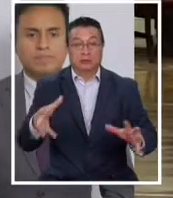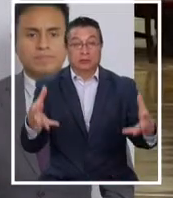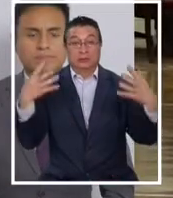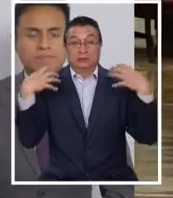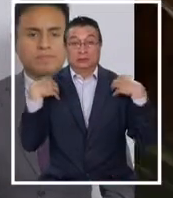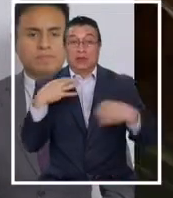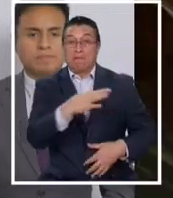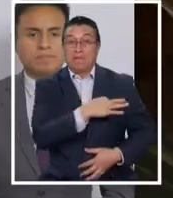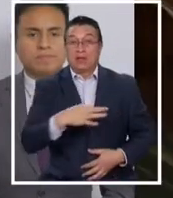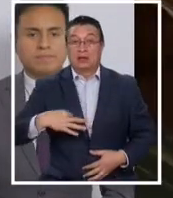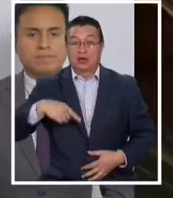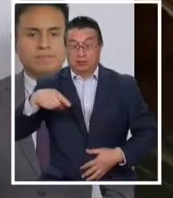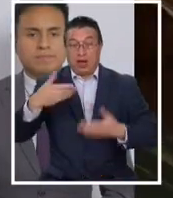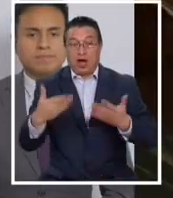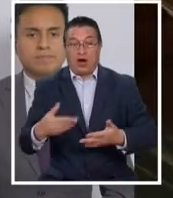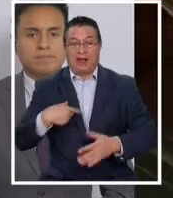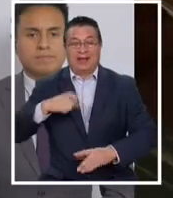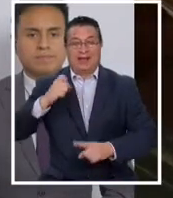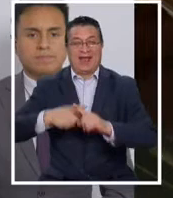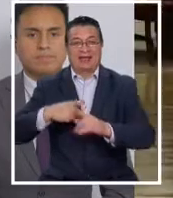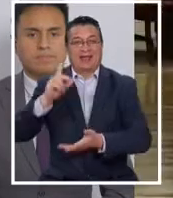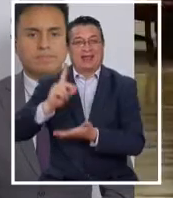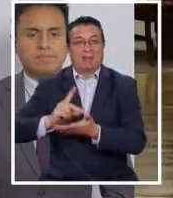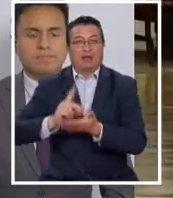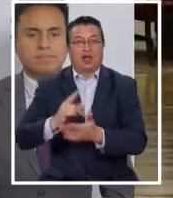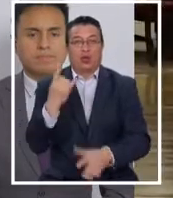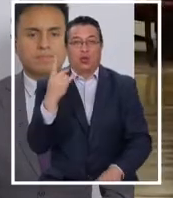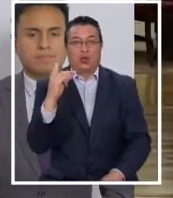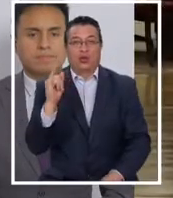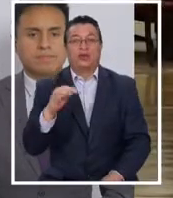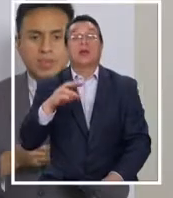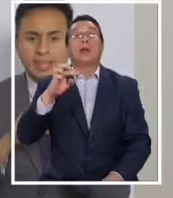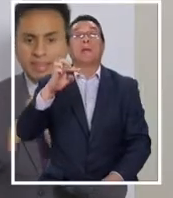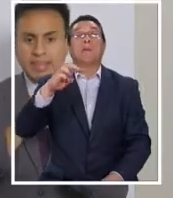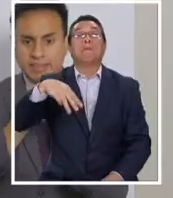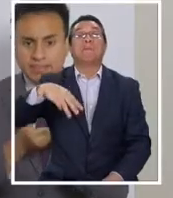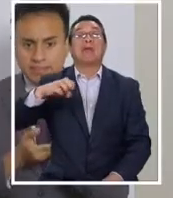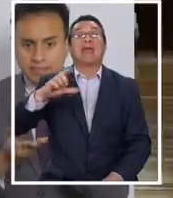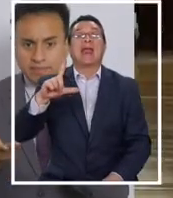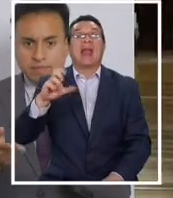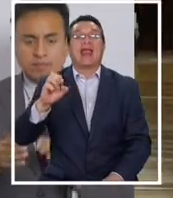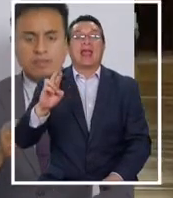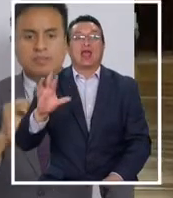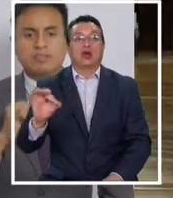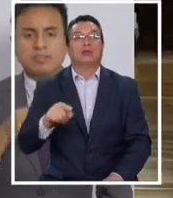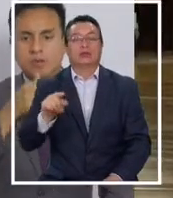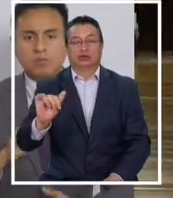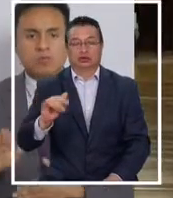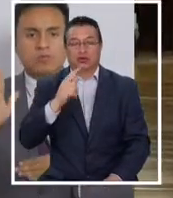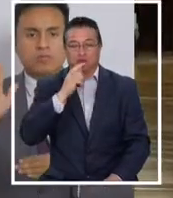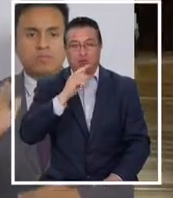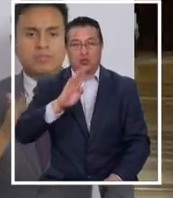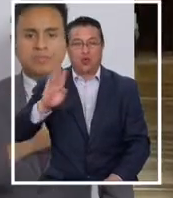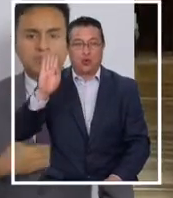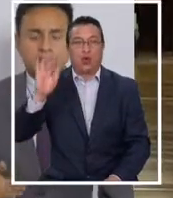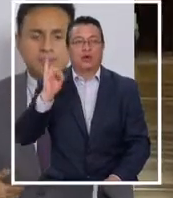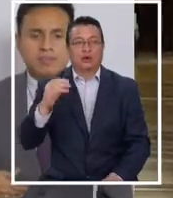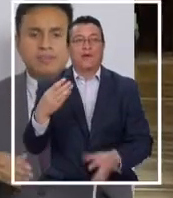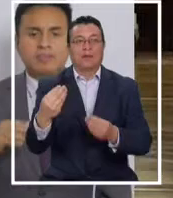ministerio quedó el ahora exdiputado de la UDI, Patricio Melero. Sí, juro, señor presidente. Bienvenido.